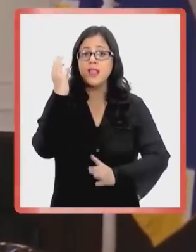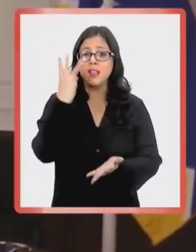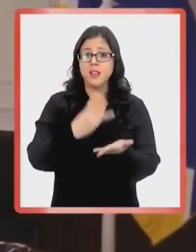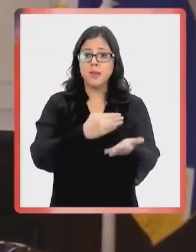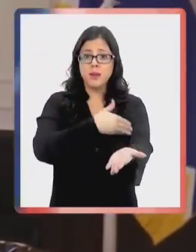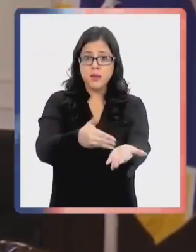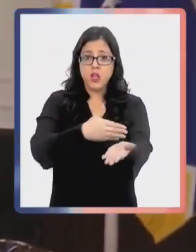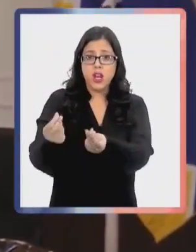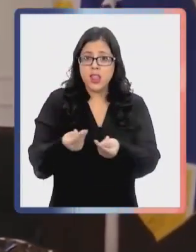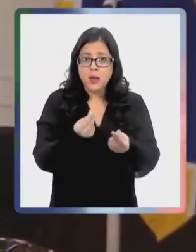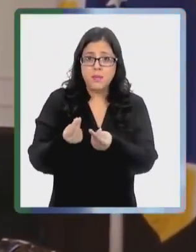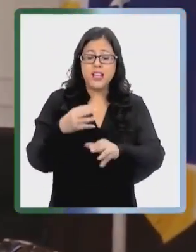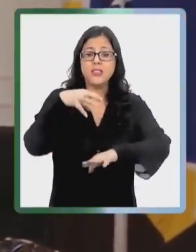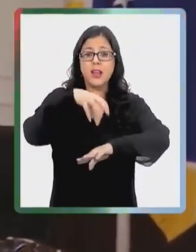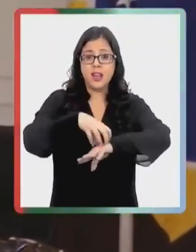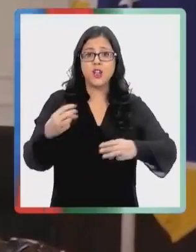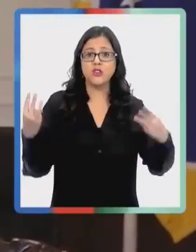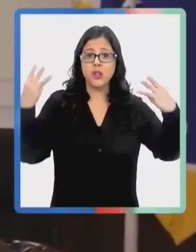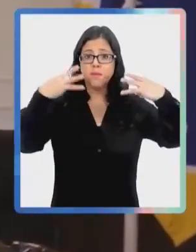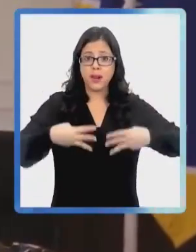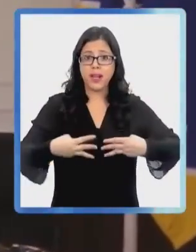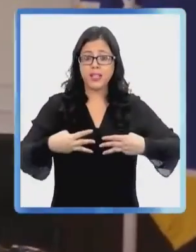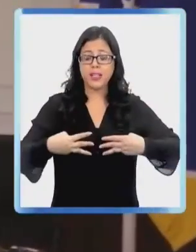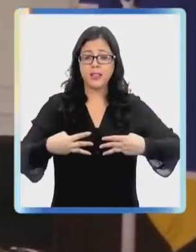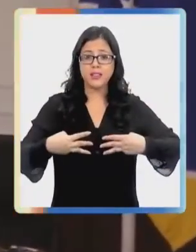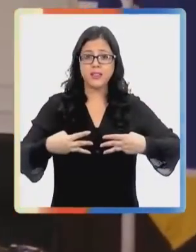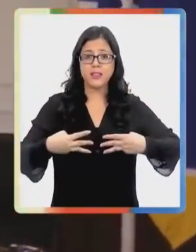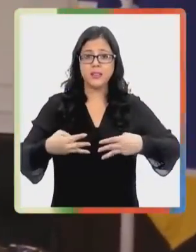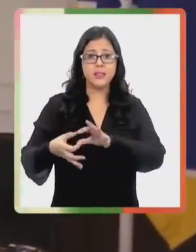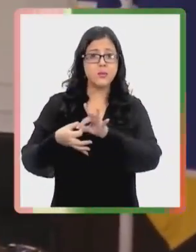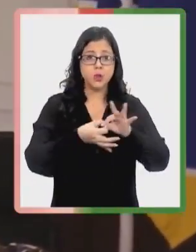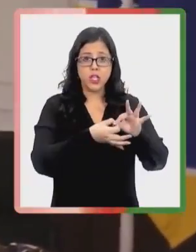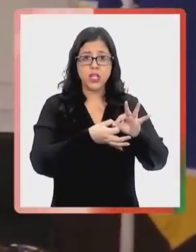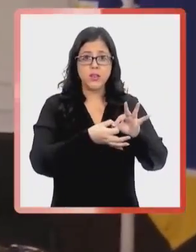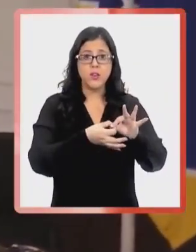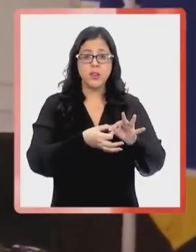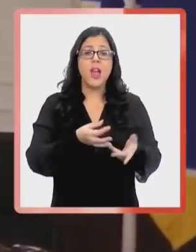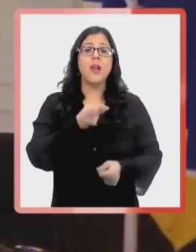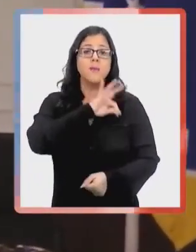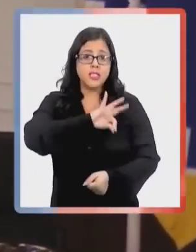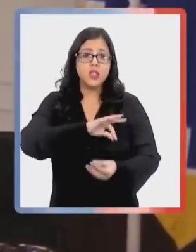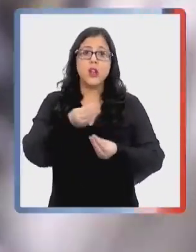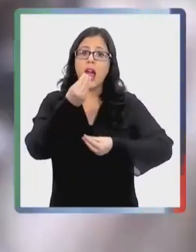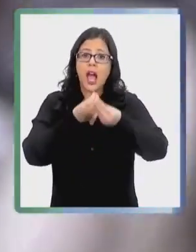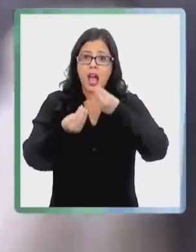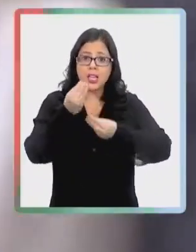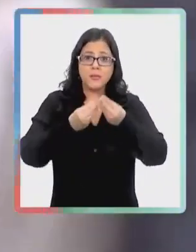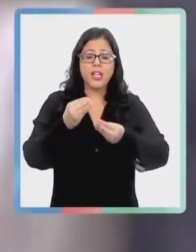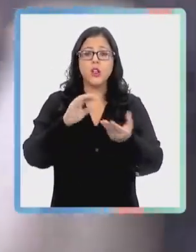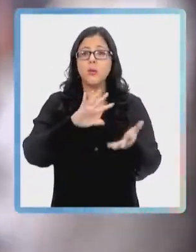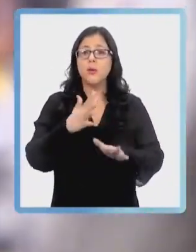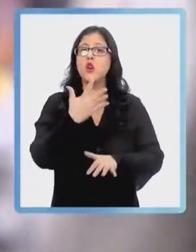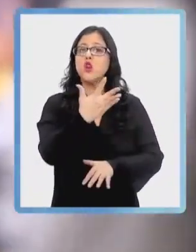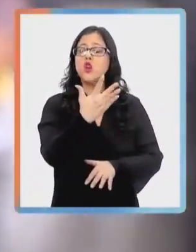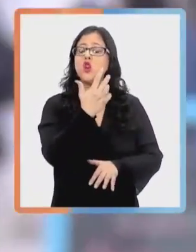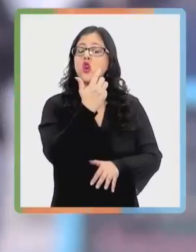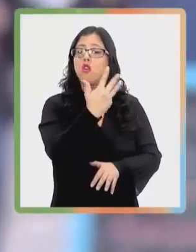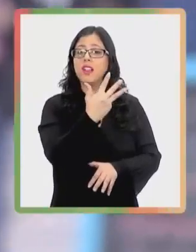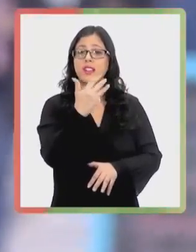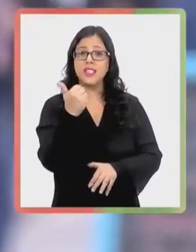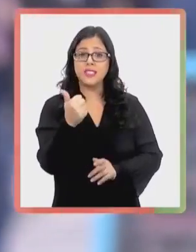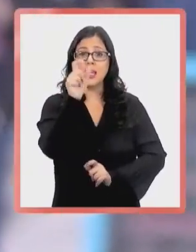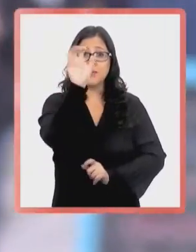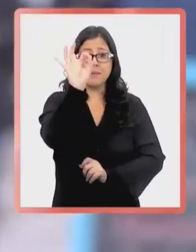pesos en la región de Magallanes por concepto de pensiones de alimentos. Y cerca del 96% de las personas que